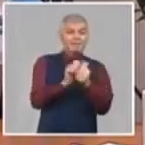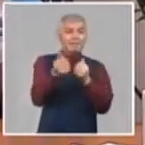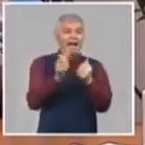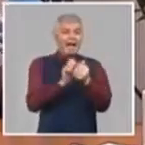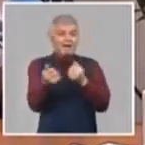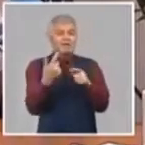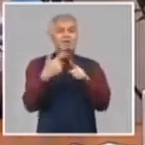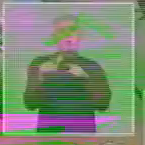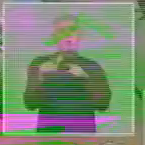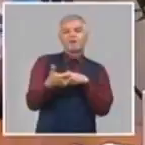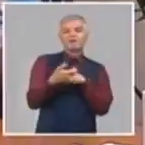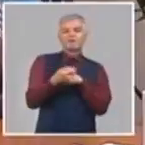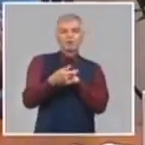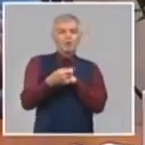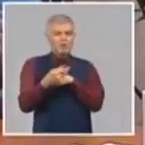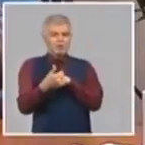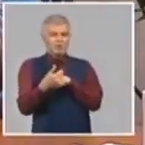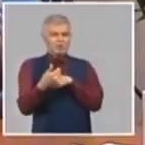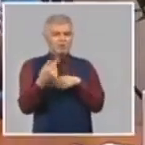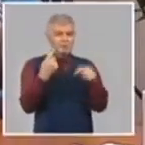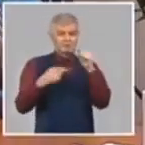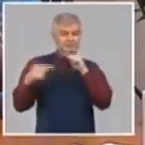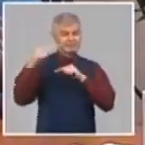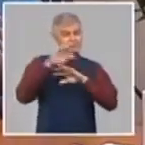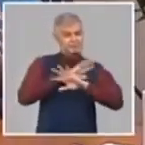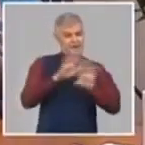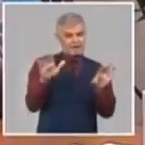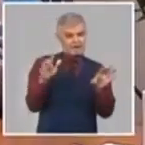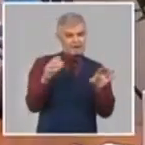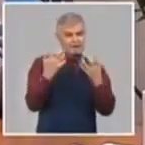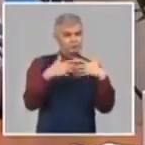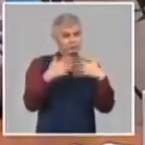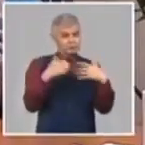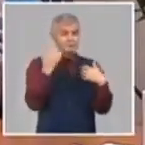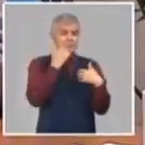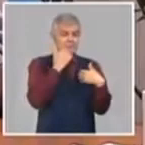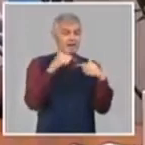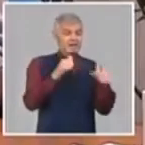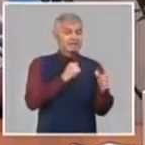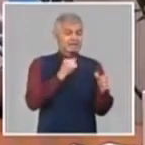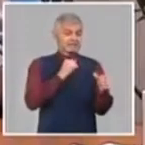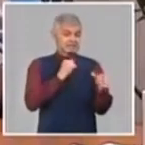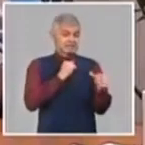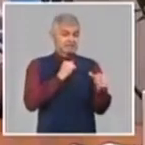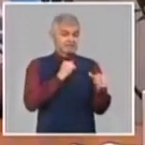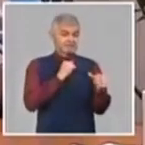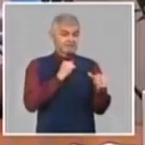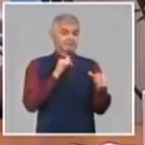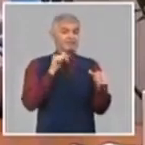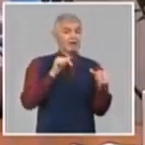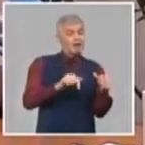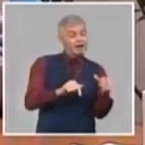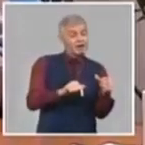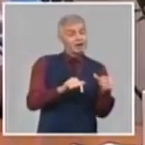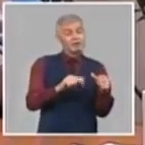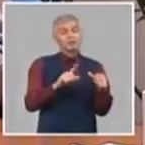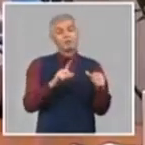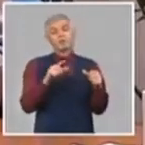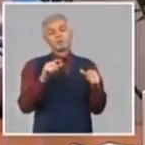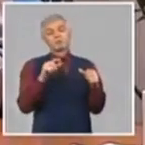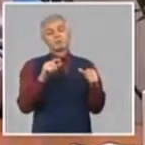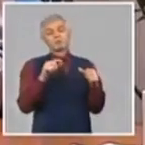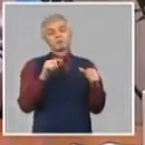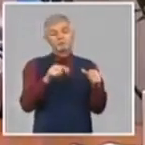ocupa volúmenes de área importante, pero no da esos grandes volúmenes de producción, si no hubiera más producción, es decir, esto tendría